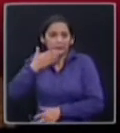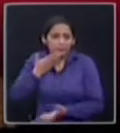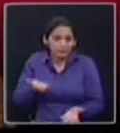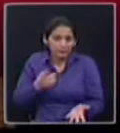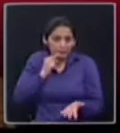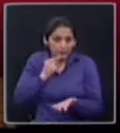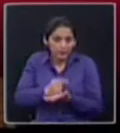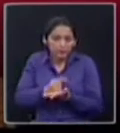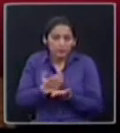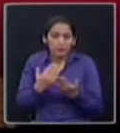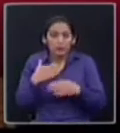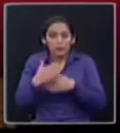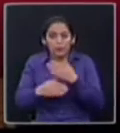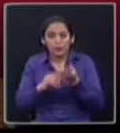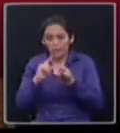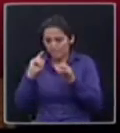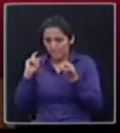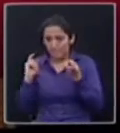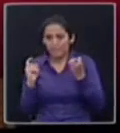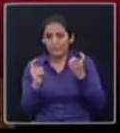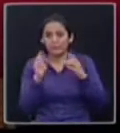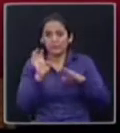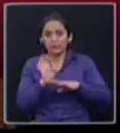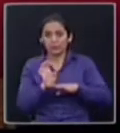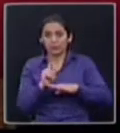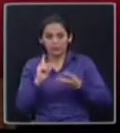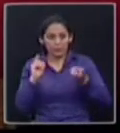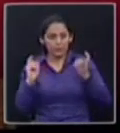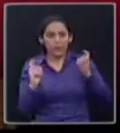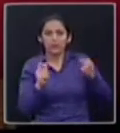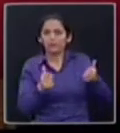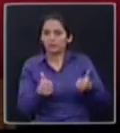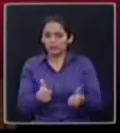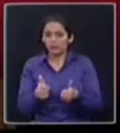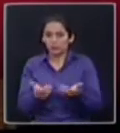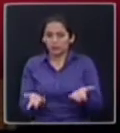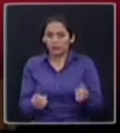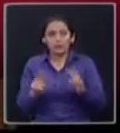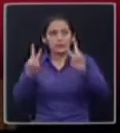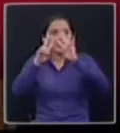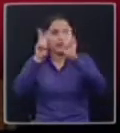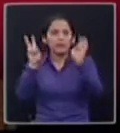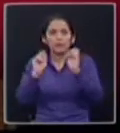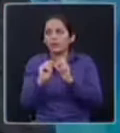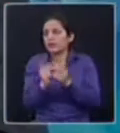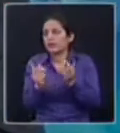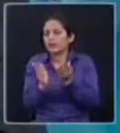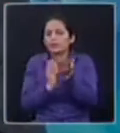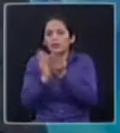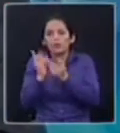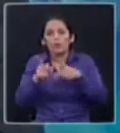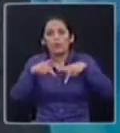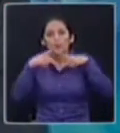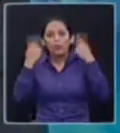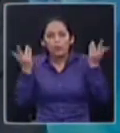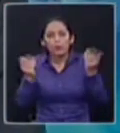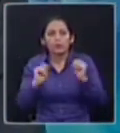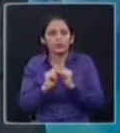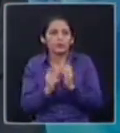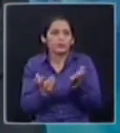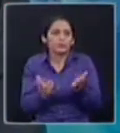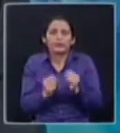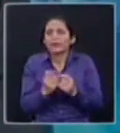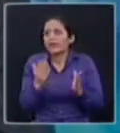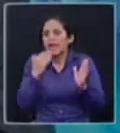que el cambio estructural que ha tenido el Ecuador en todo lo que significa el servicio público, el ir hoy a ser atendido a una